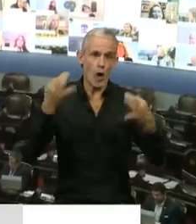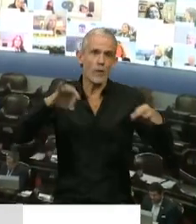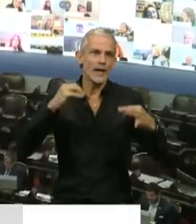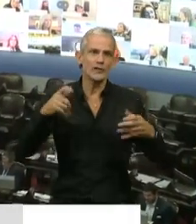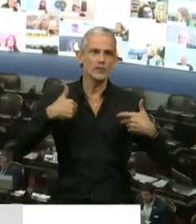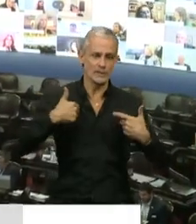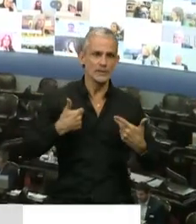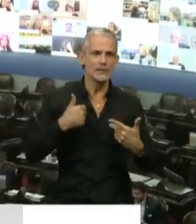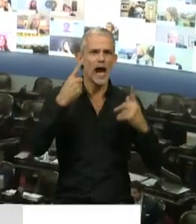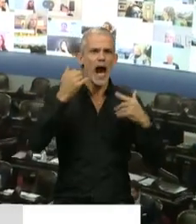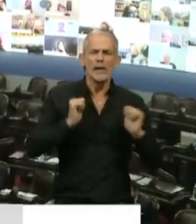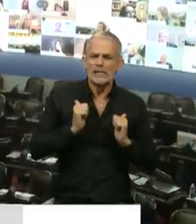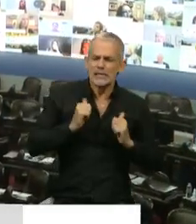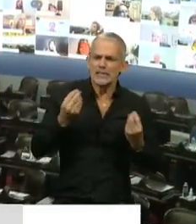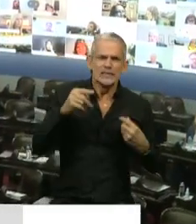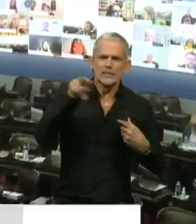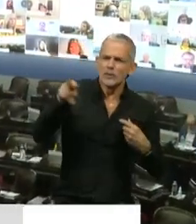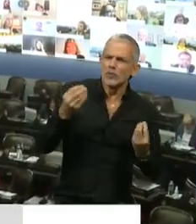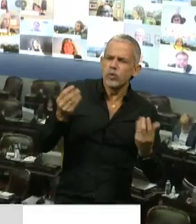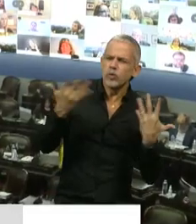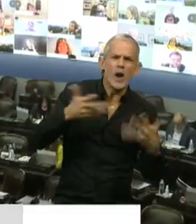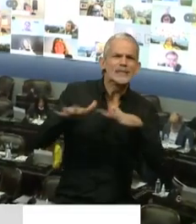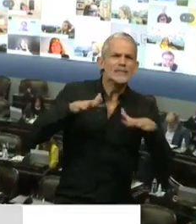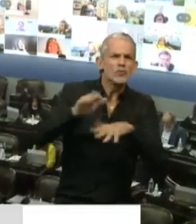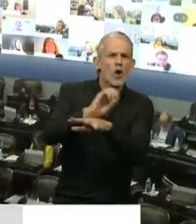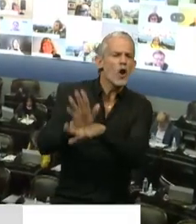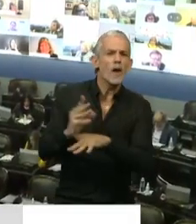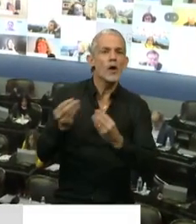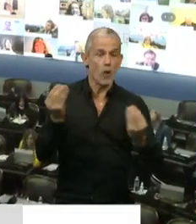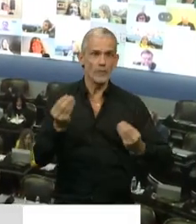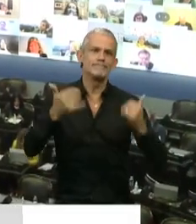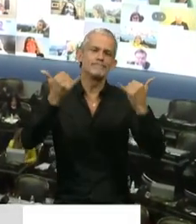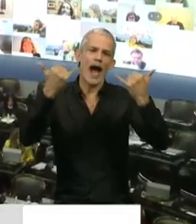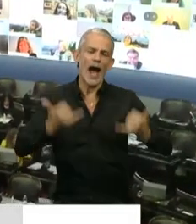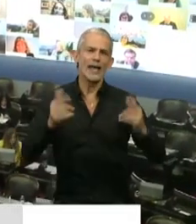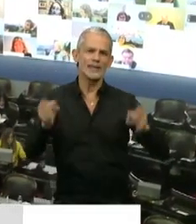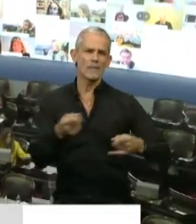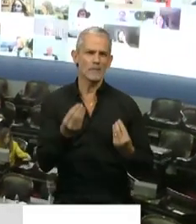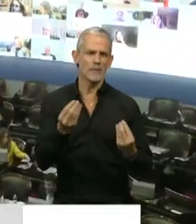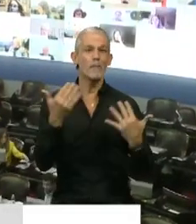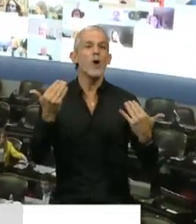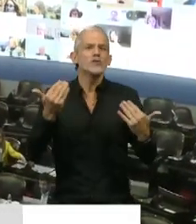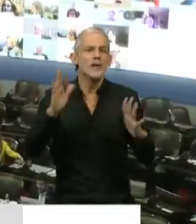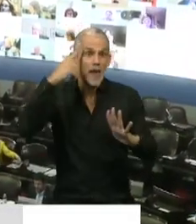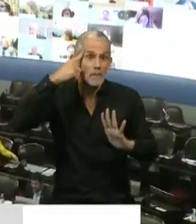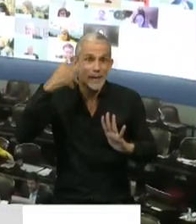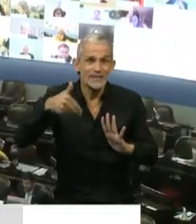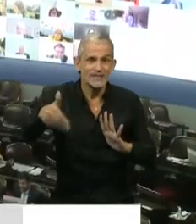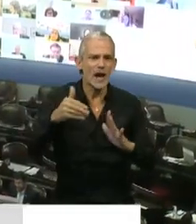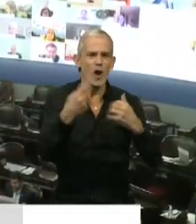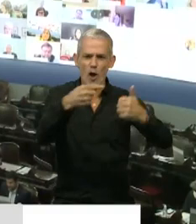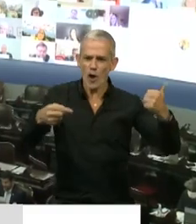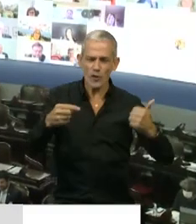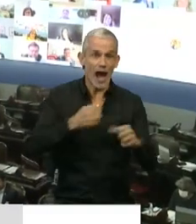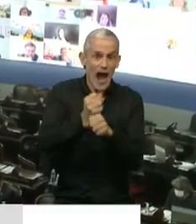al borde del camino para mirar lo que está sucediendo, también nos está poniendo frente a la posibilidad de poder empezar a pensar aquellas cosas